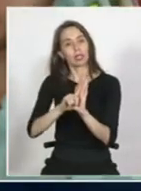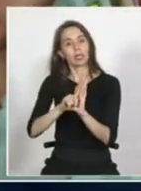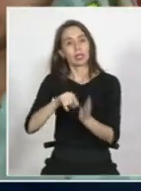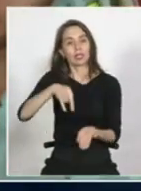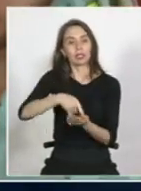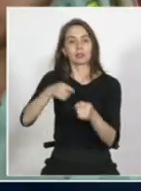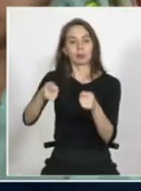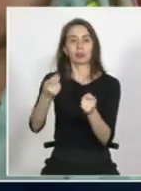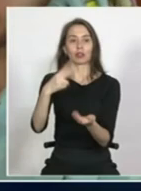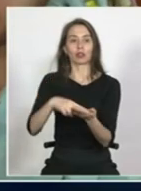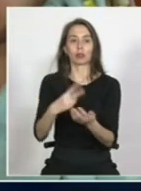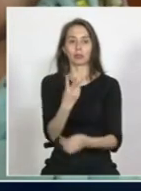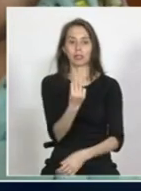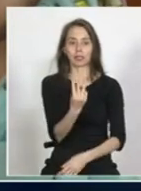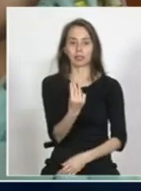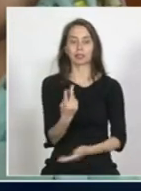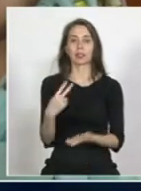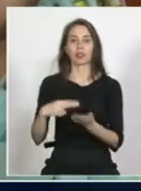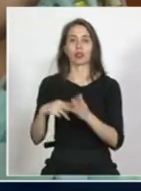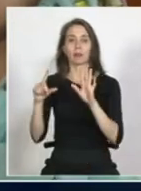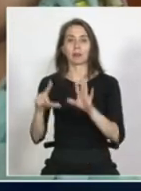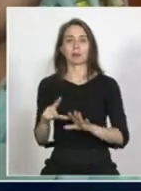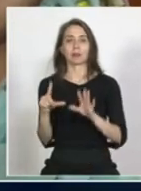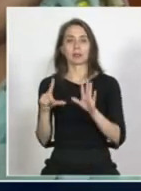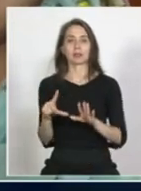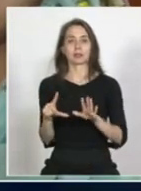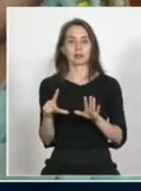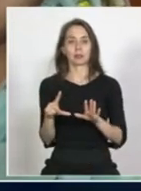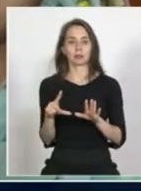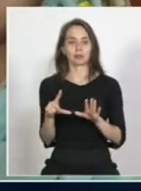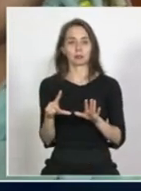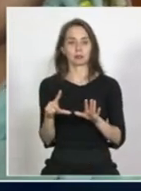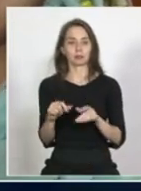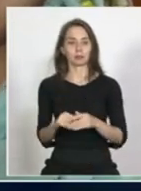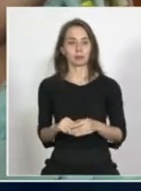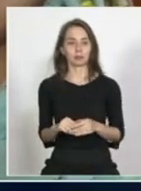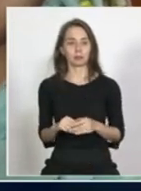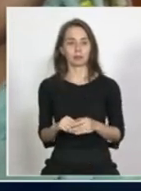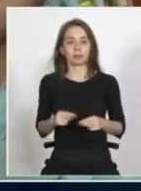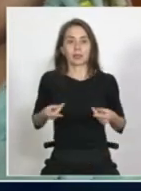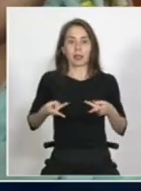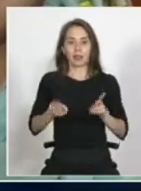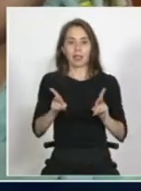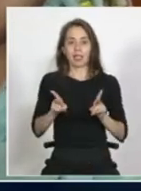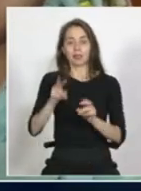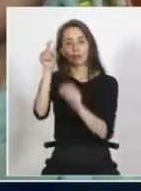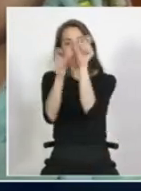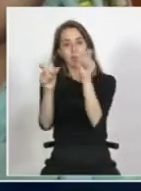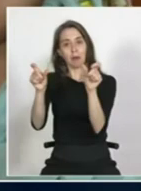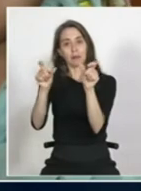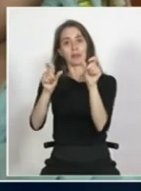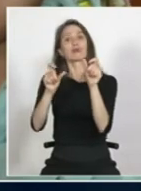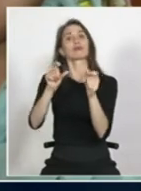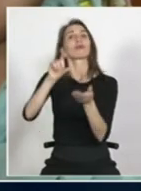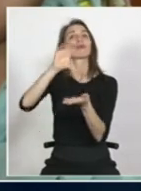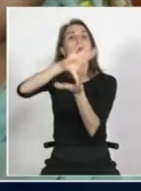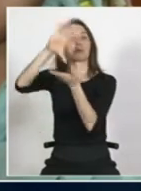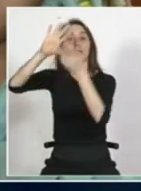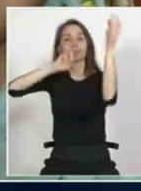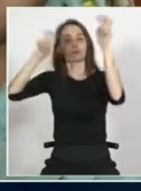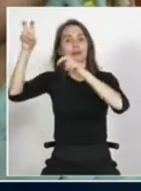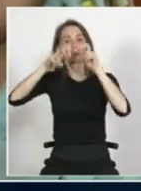2013 como del 2017 respecto de el derecho de migrantes respecto de